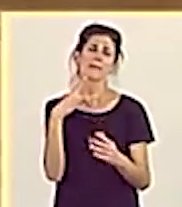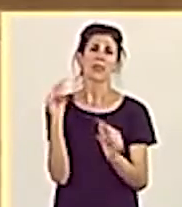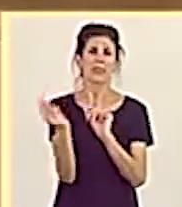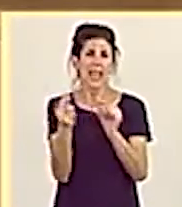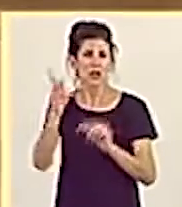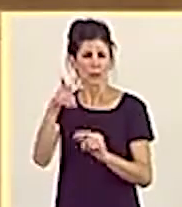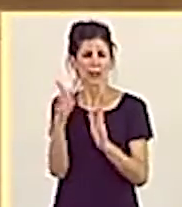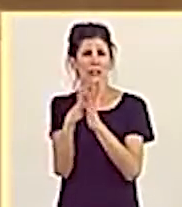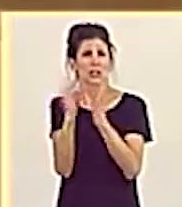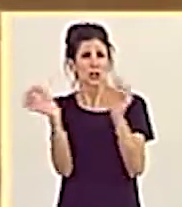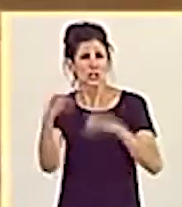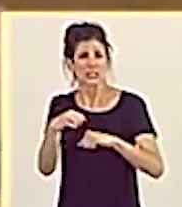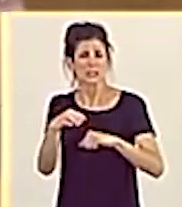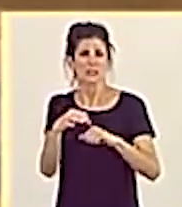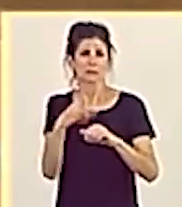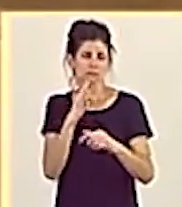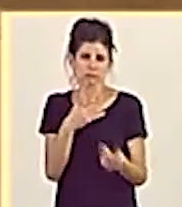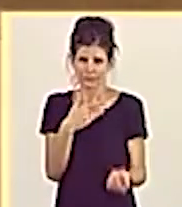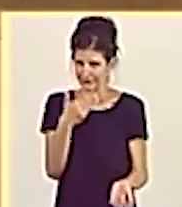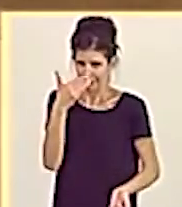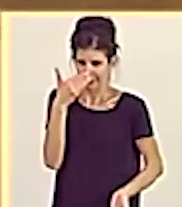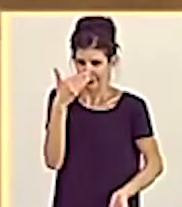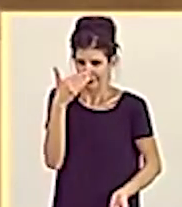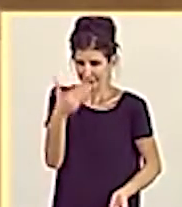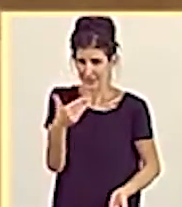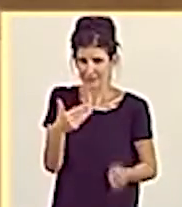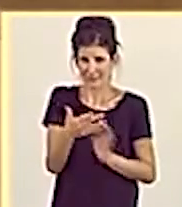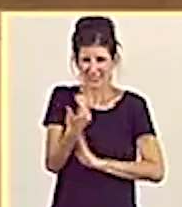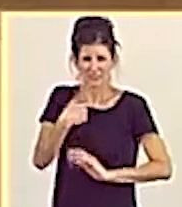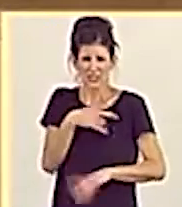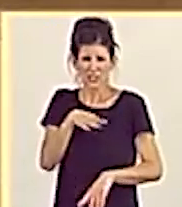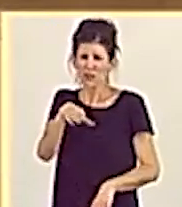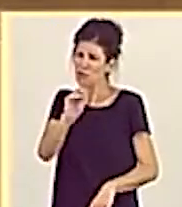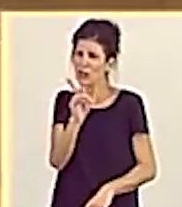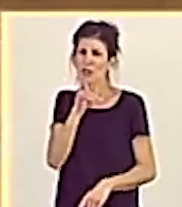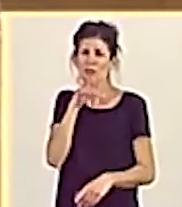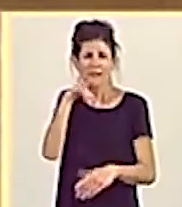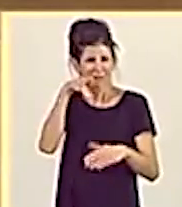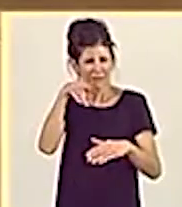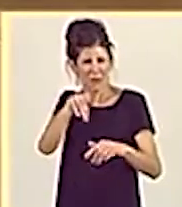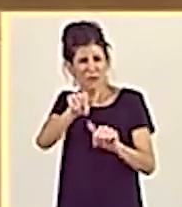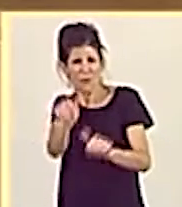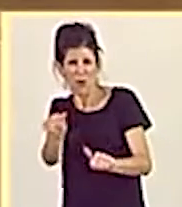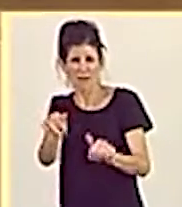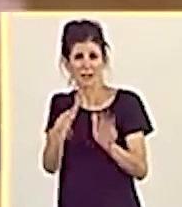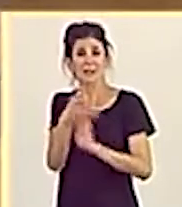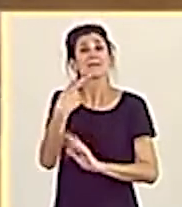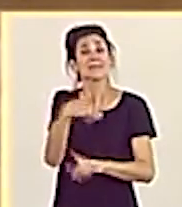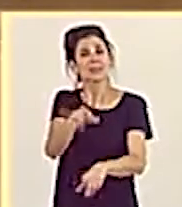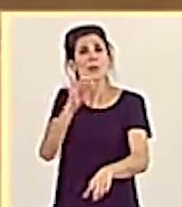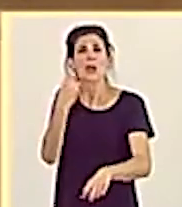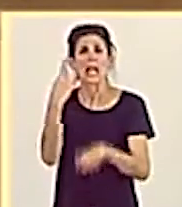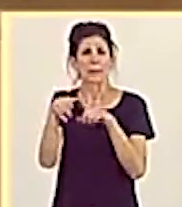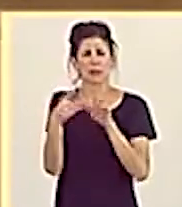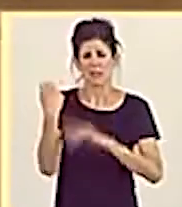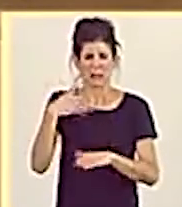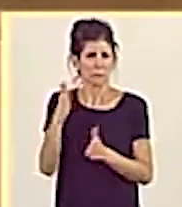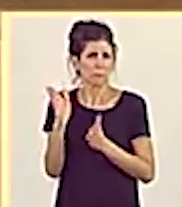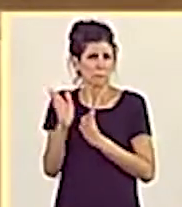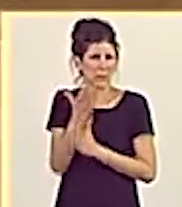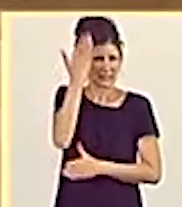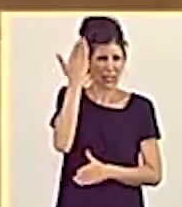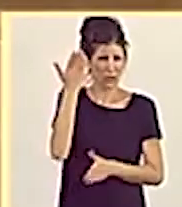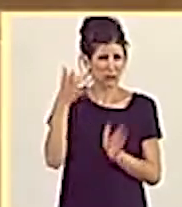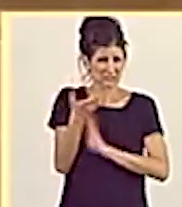francamente inentendible el fondo y la forma. Usted ha elegido un elemento que está ya en el pasado de